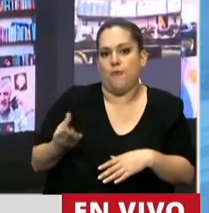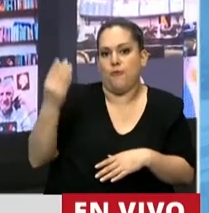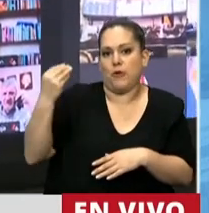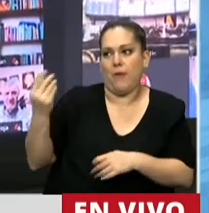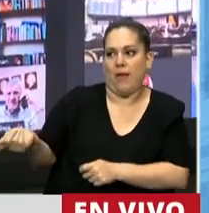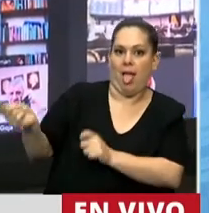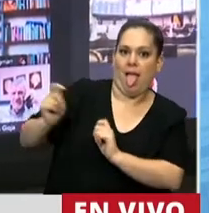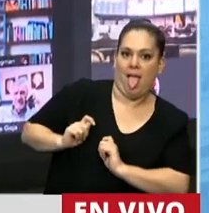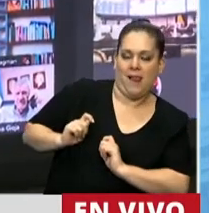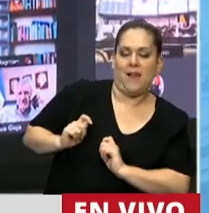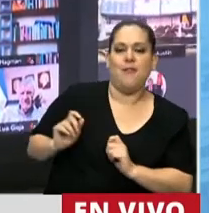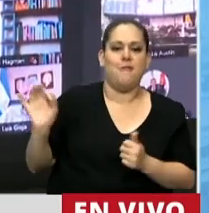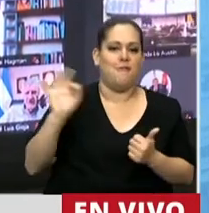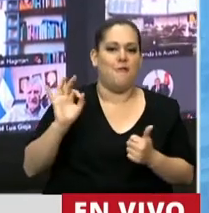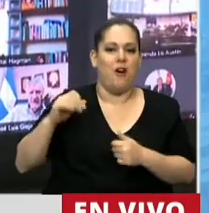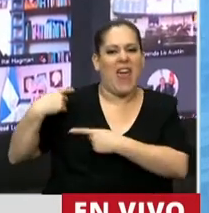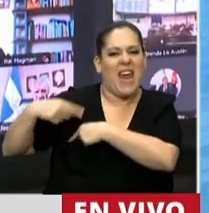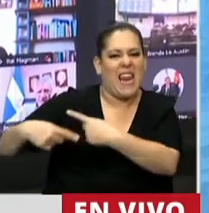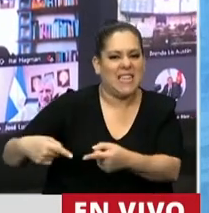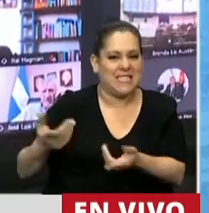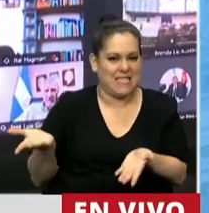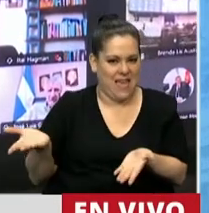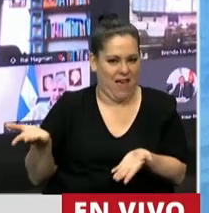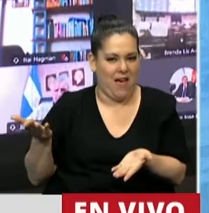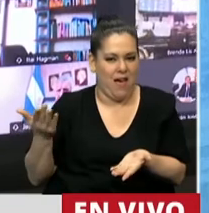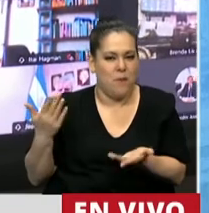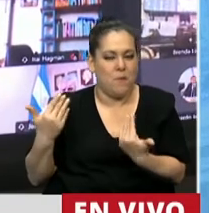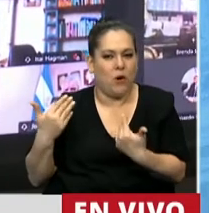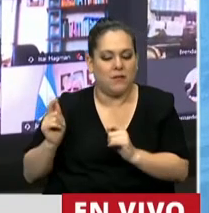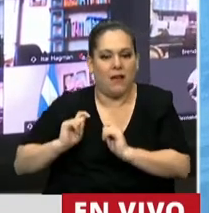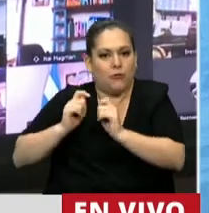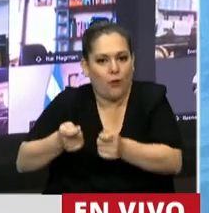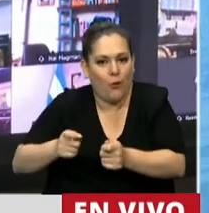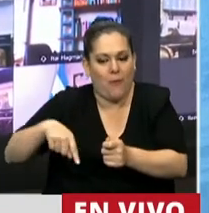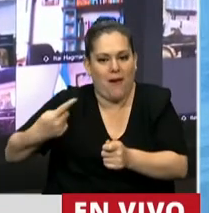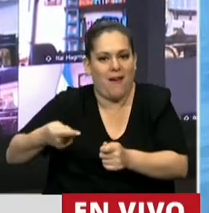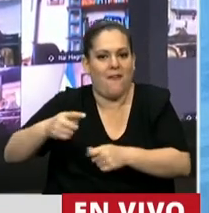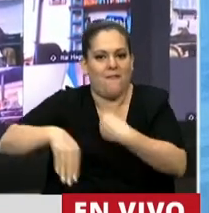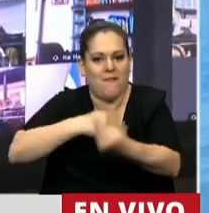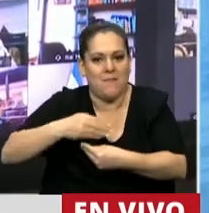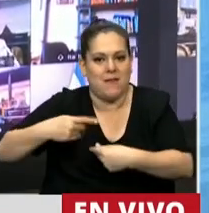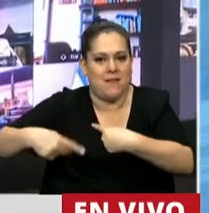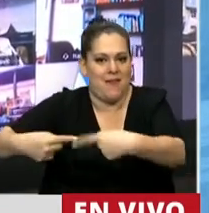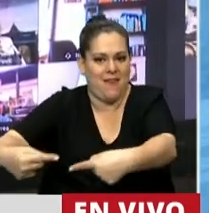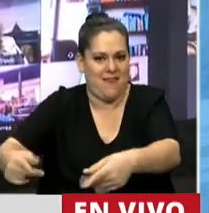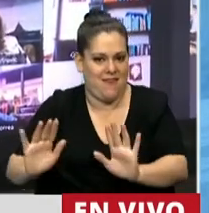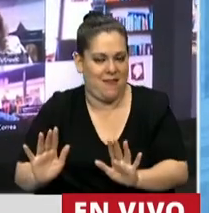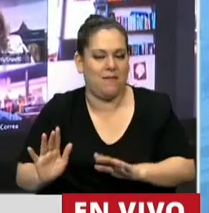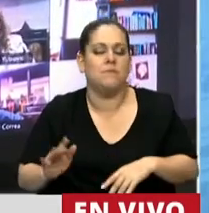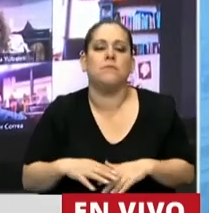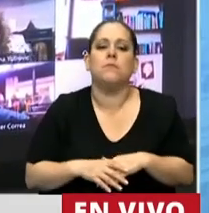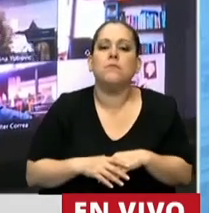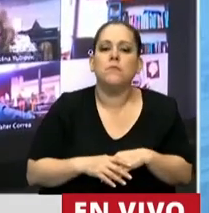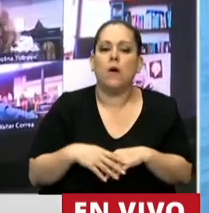donación o por herencia, pasen tempranamente a los descendientes y que sea por actos entre vivos